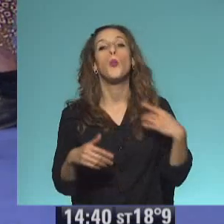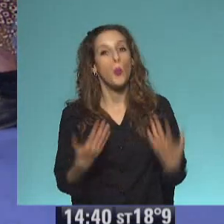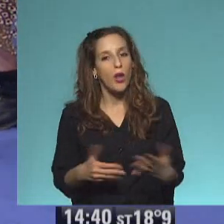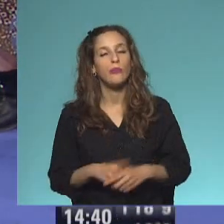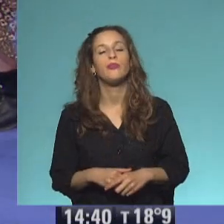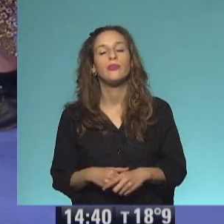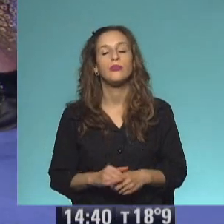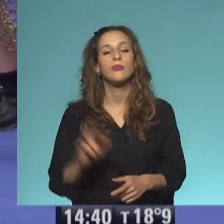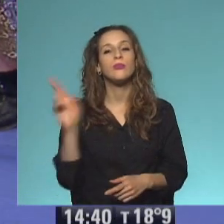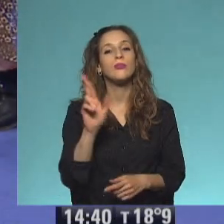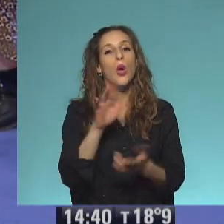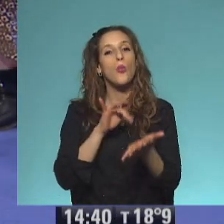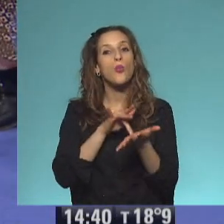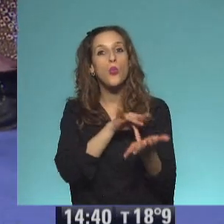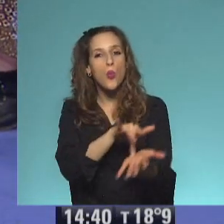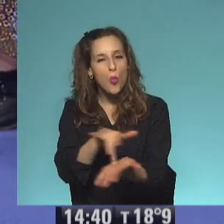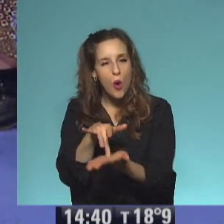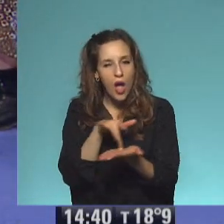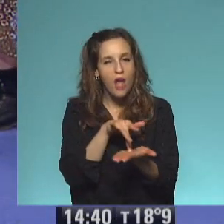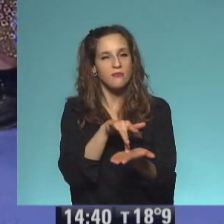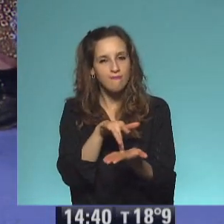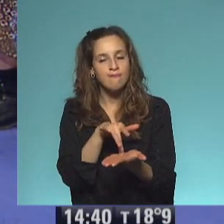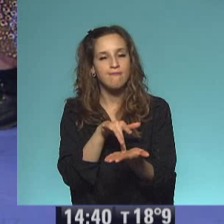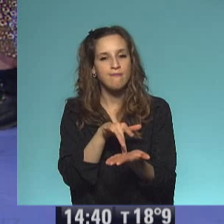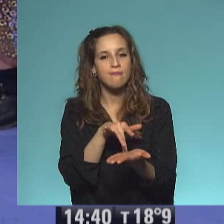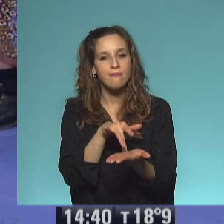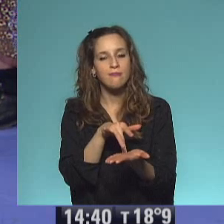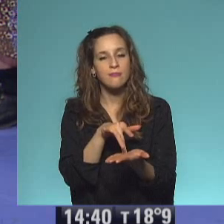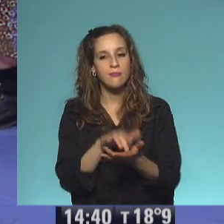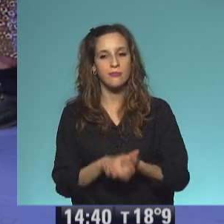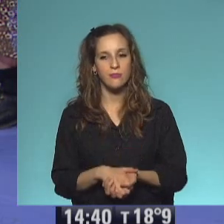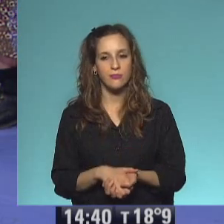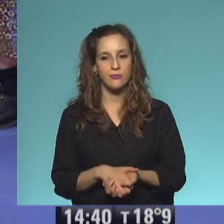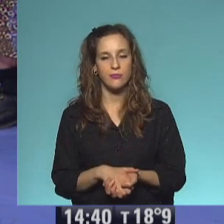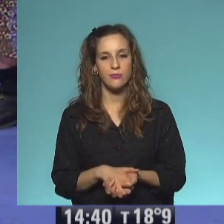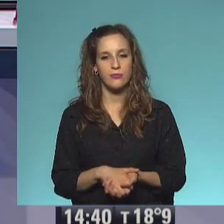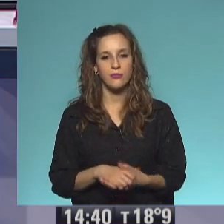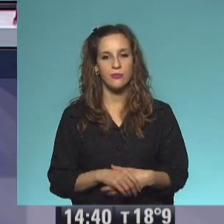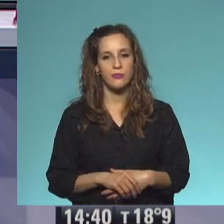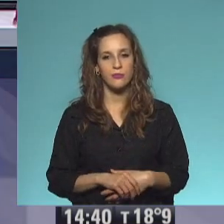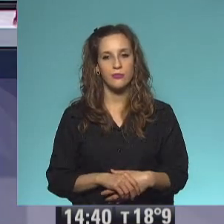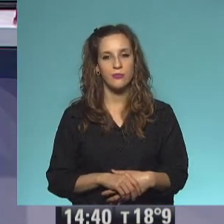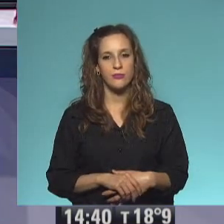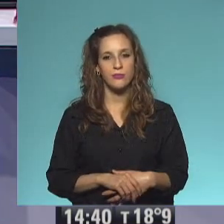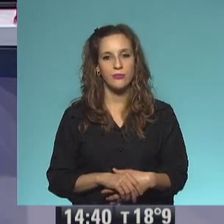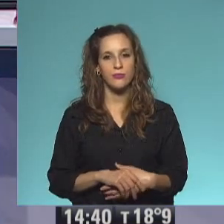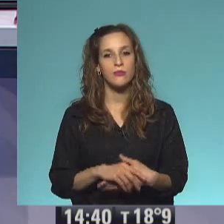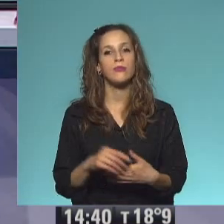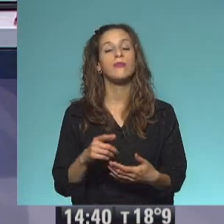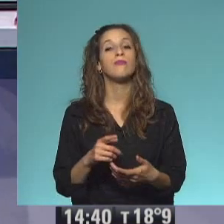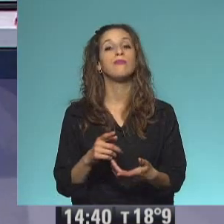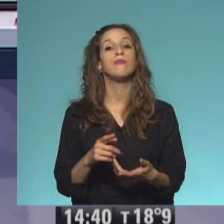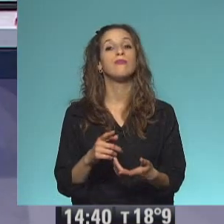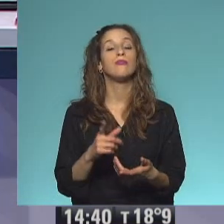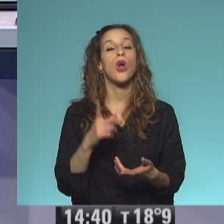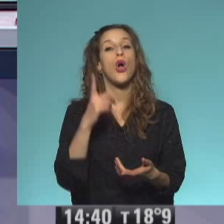Bueno, La bruja Winnie la escribió Corky Paul, espero que se diga así, señor,